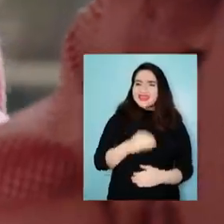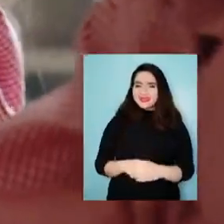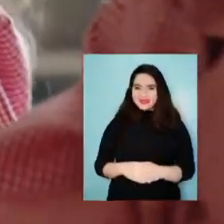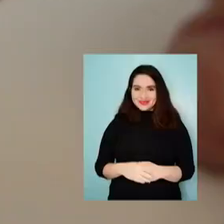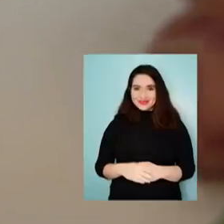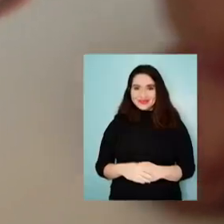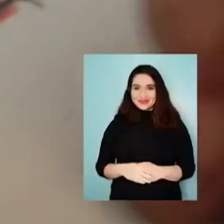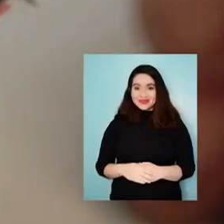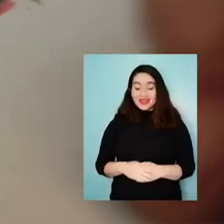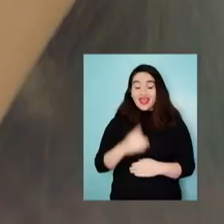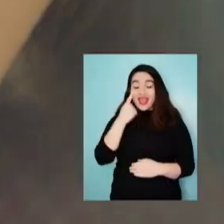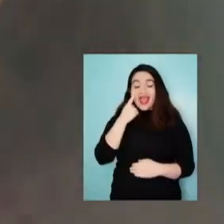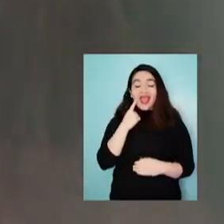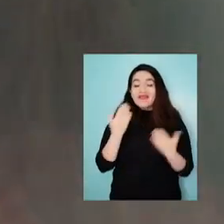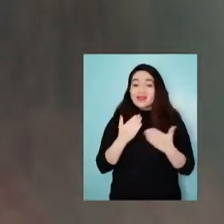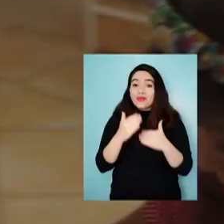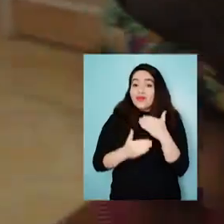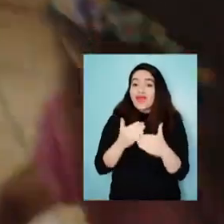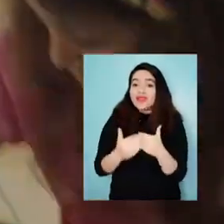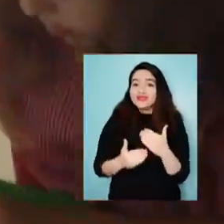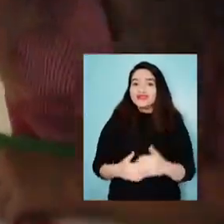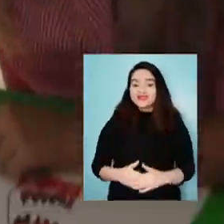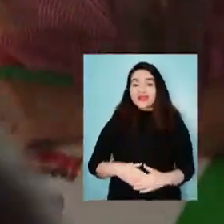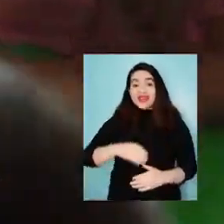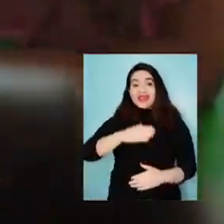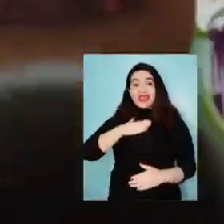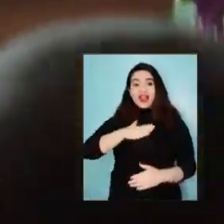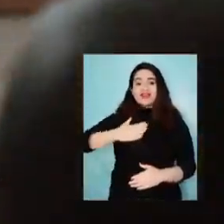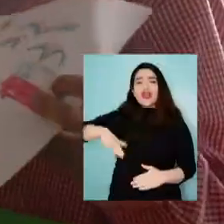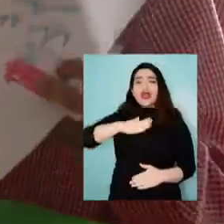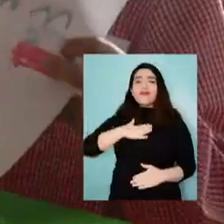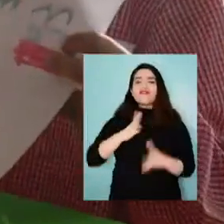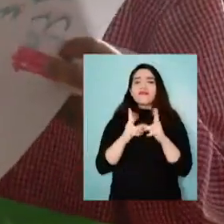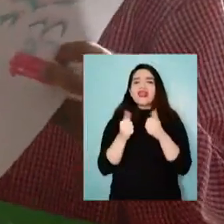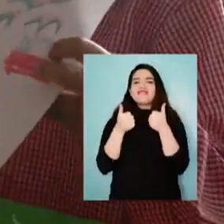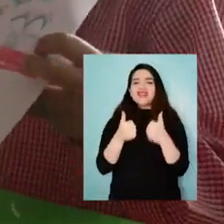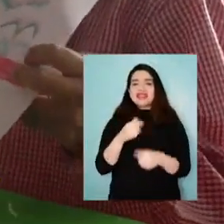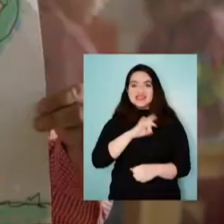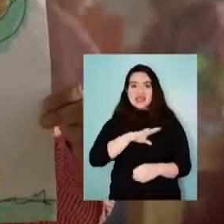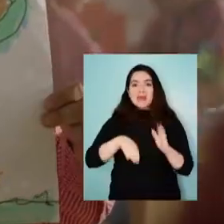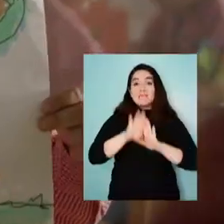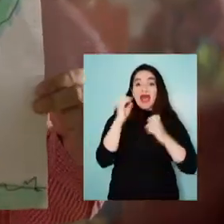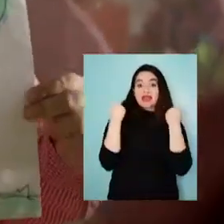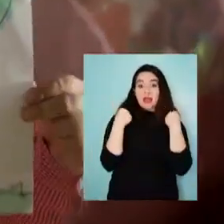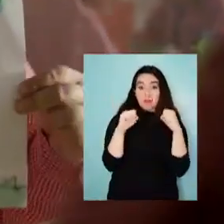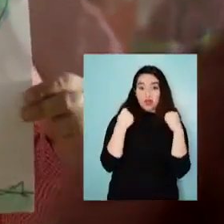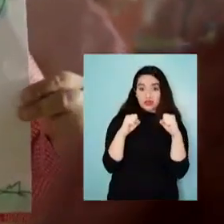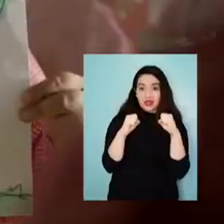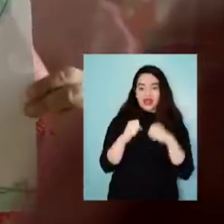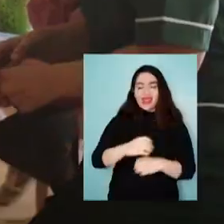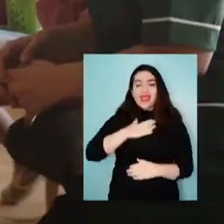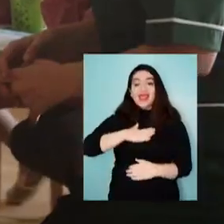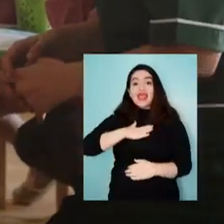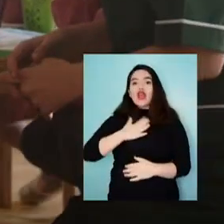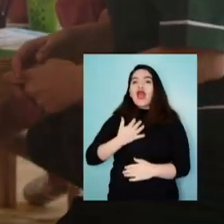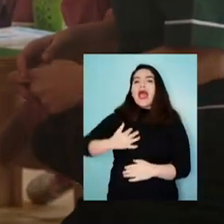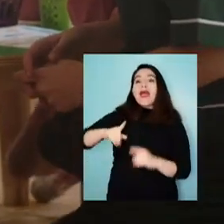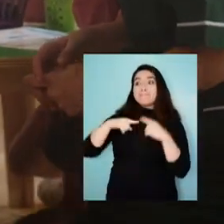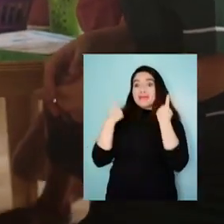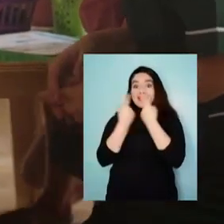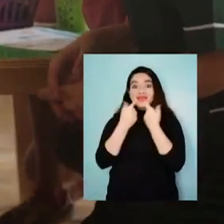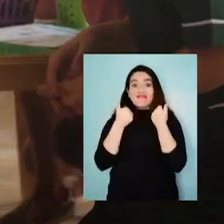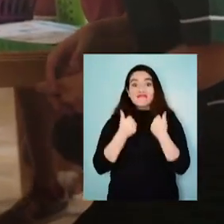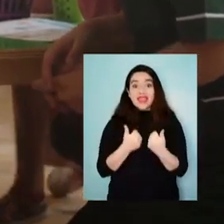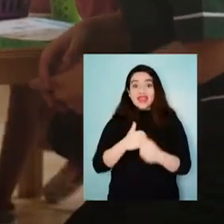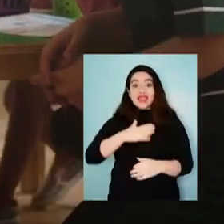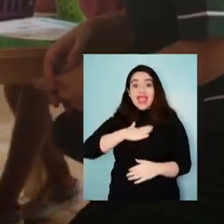eso! A ver por acá, ¿cómo van? Quiero que toda la familia esté bien en Chile, que hagamos más deporte. Quiero que todo el